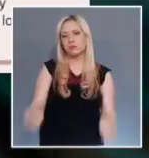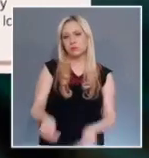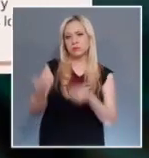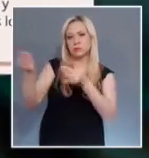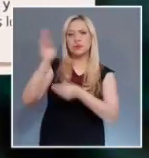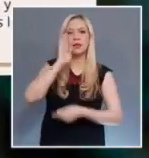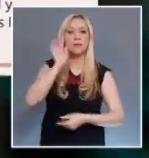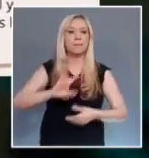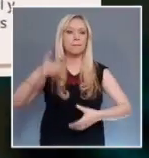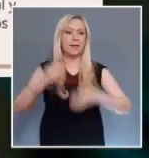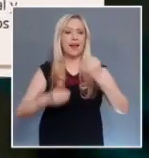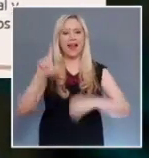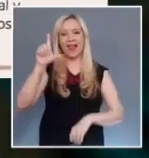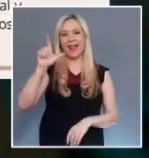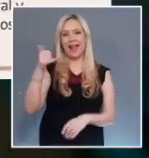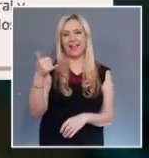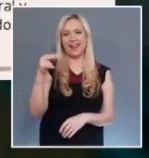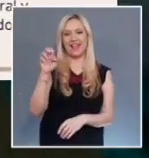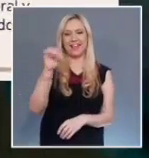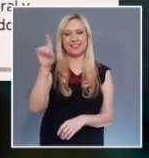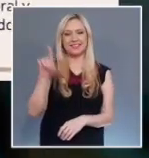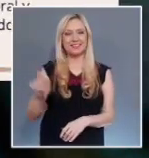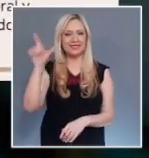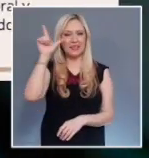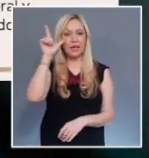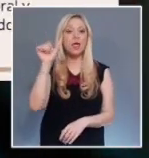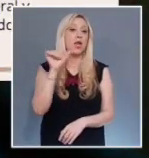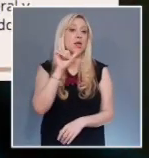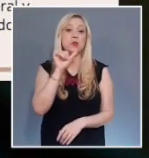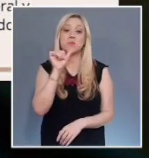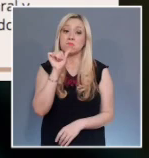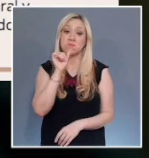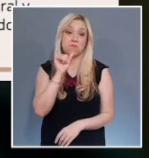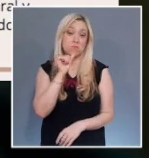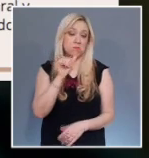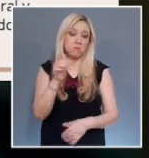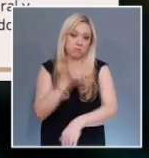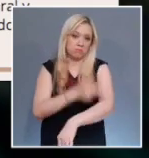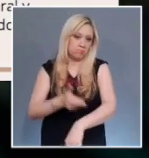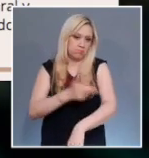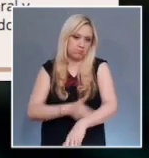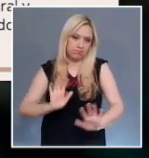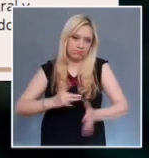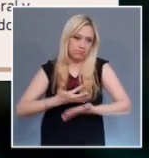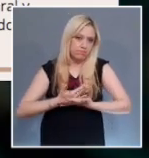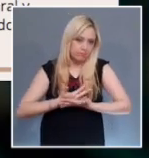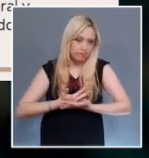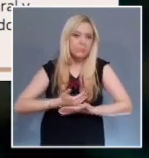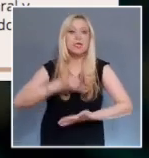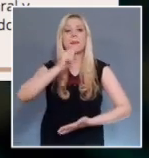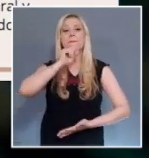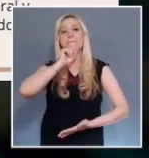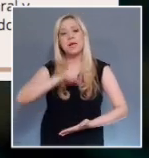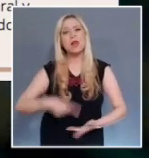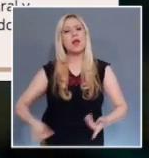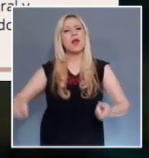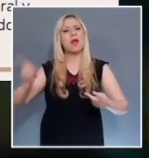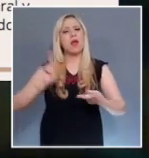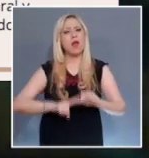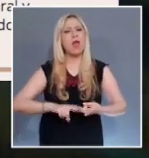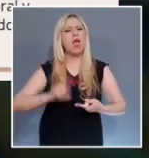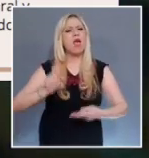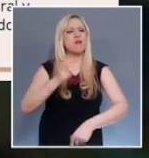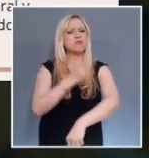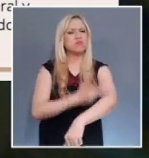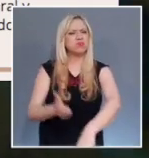y que aún no han sido admitidas a trámite y contra este mismo decreto se recibió una controversia que fue admitida a trámite el